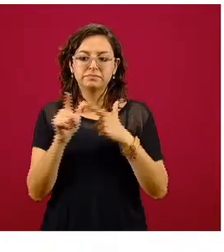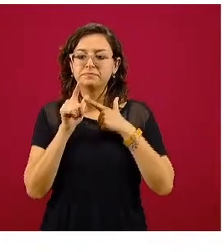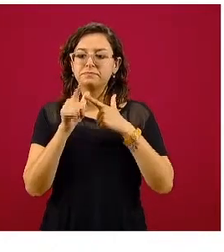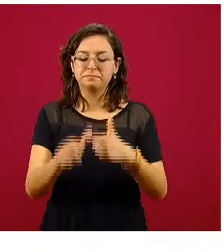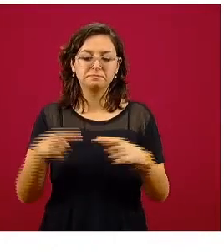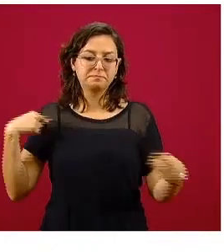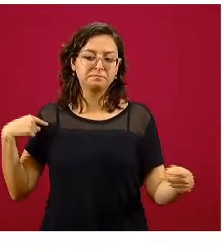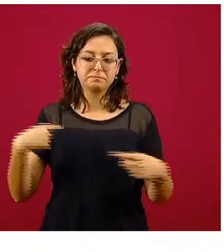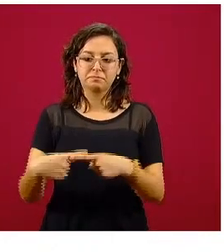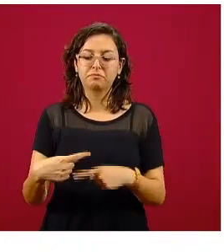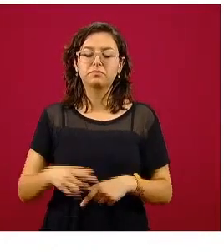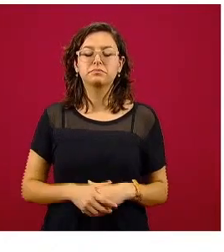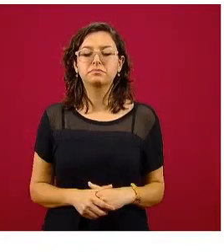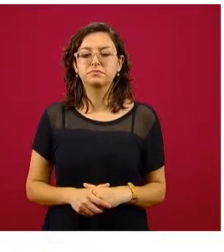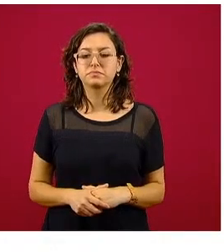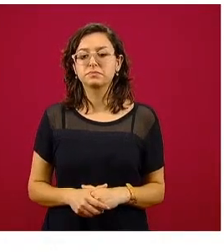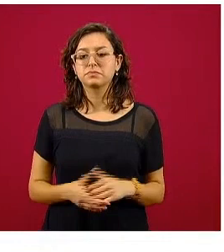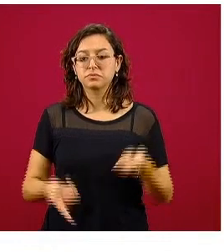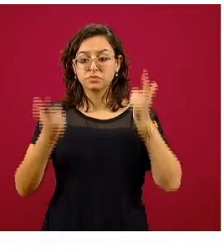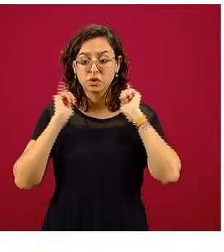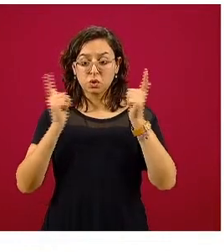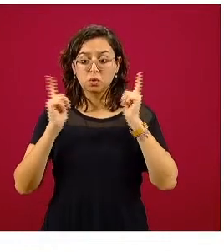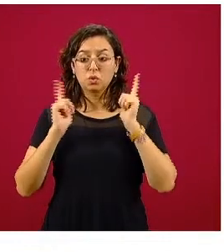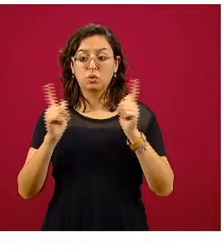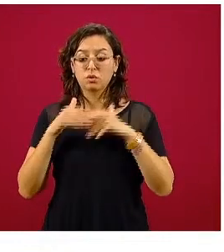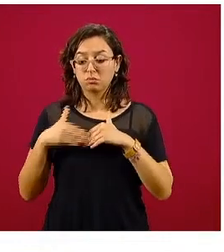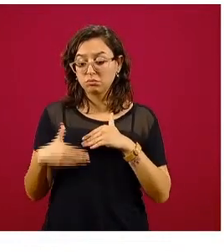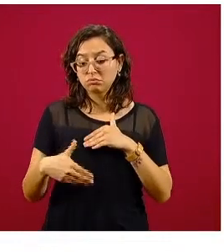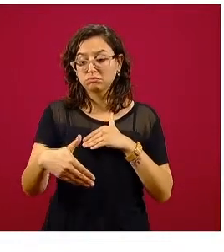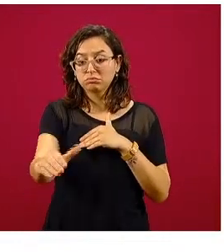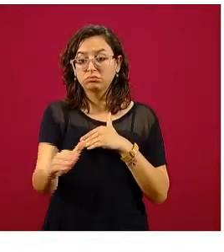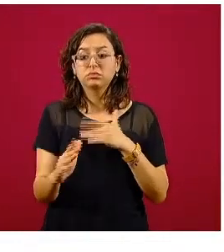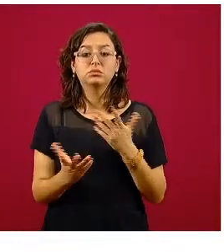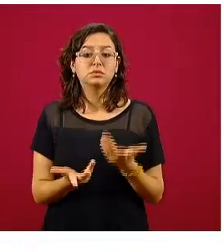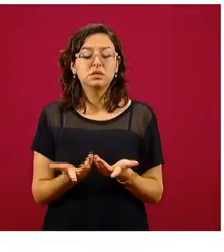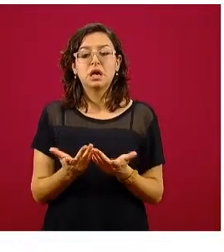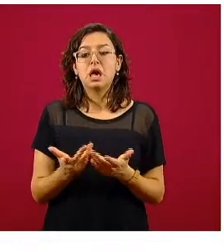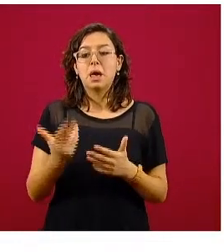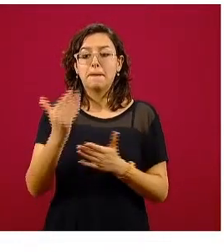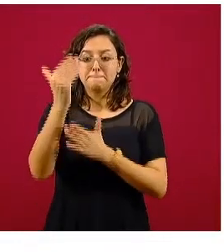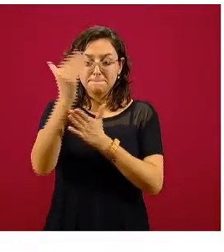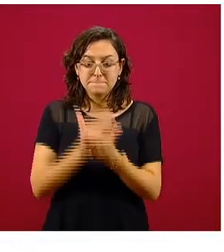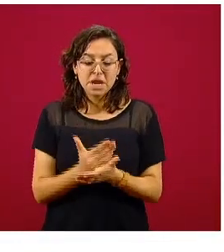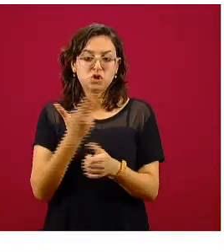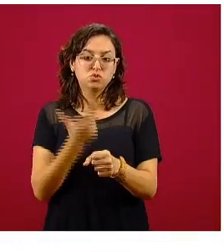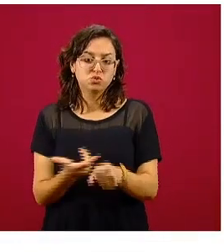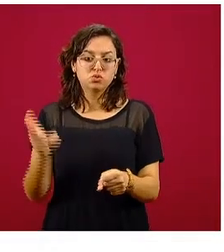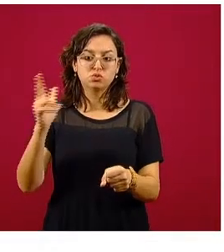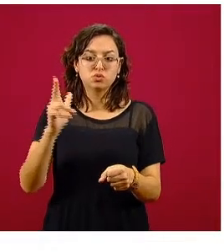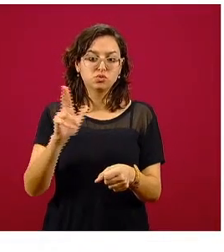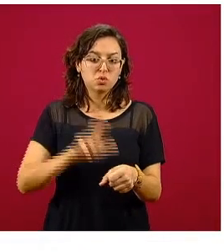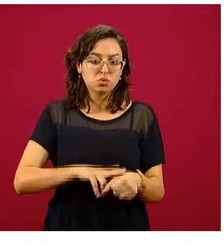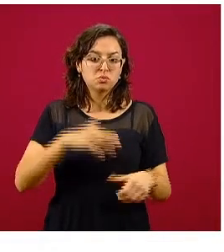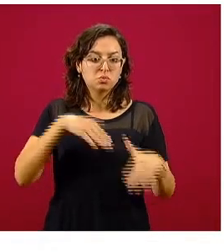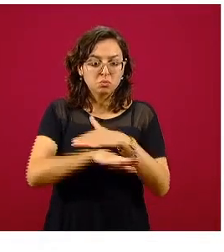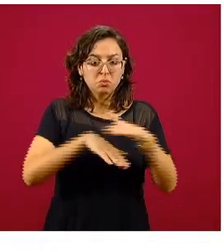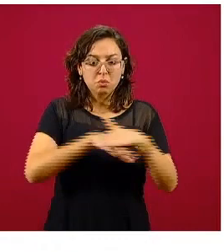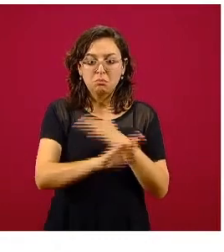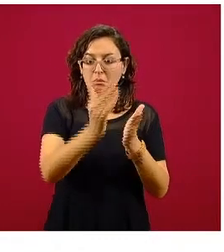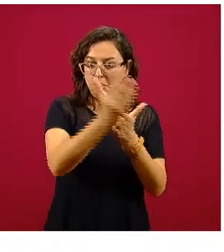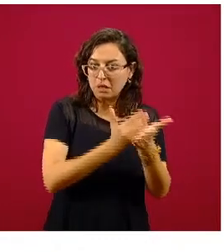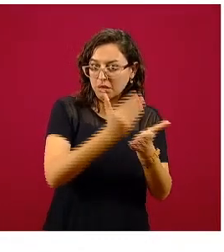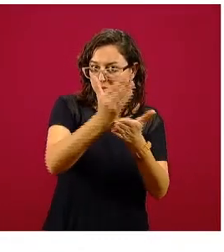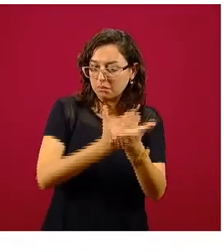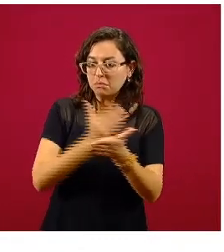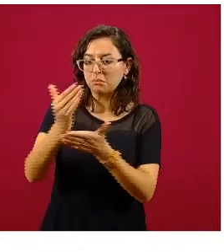los últimos días. Esperamos que en la medida de que baje la demanda de atención hospitalaria, estos porcentajes también puedan ir